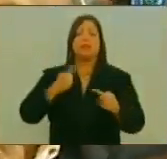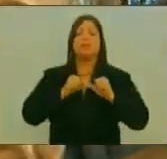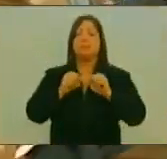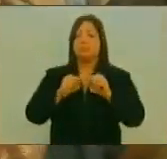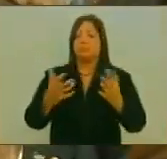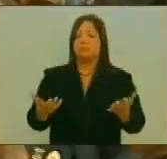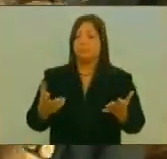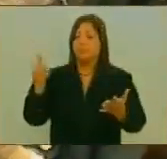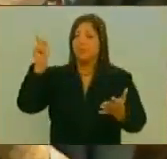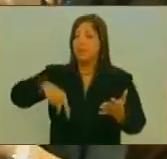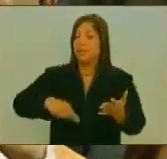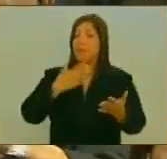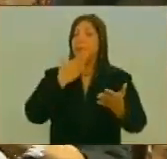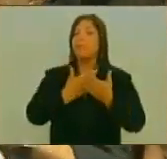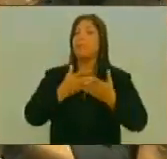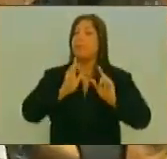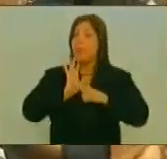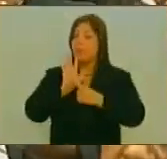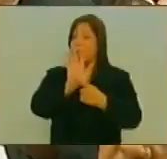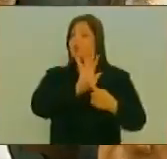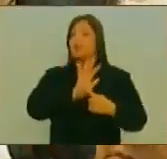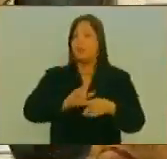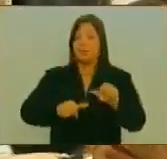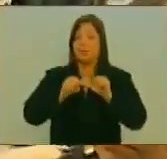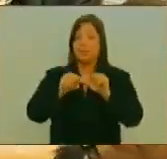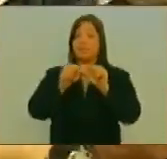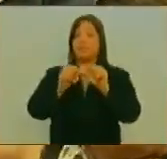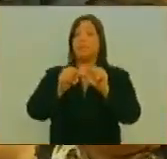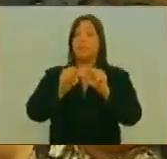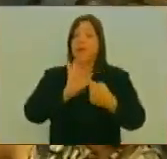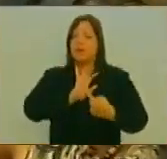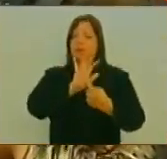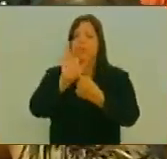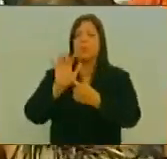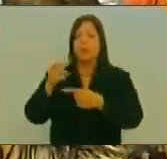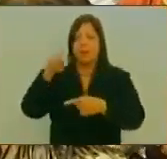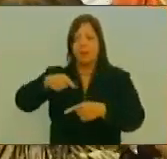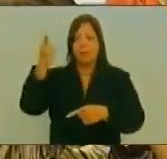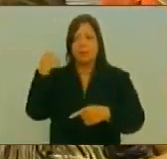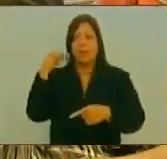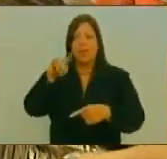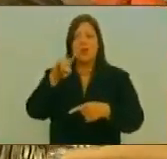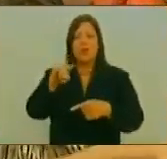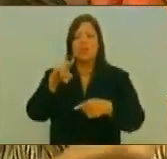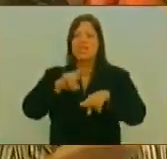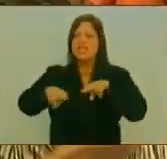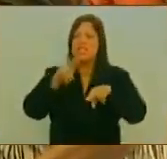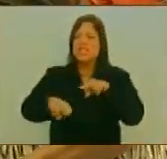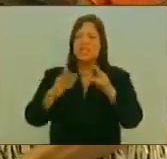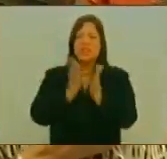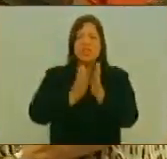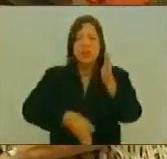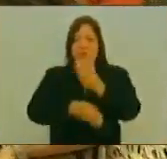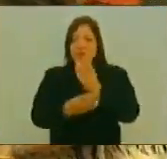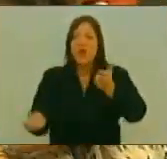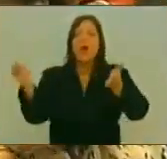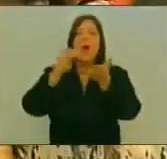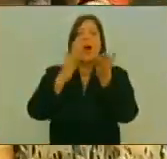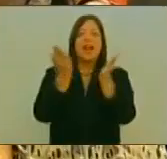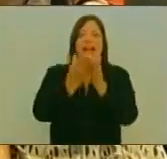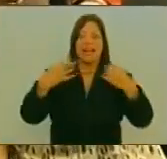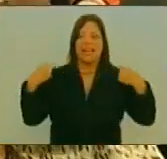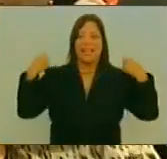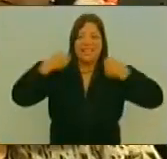Pero además Lo seguimos demostrando Lo demostramos el día lunes Cuando nuestros niños Y nuestras niñas Recibían